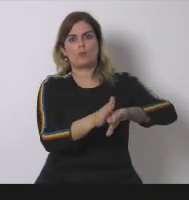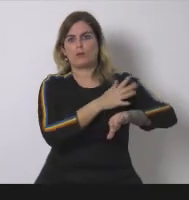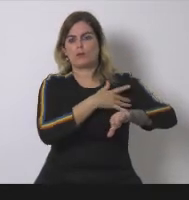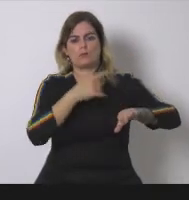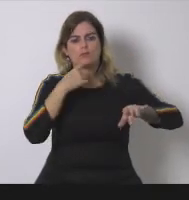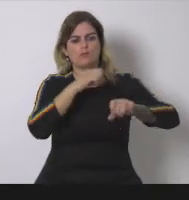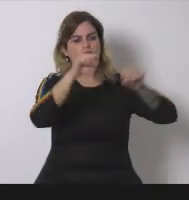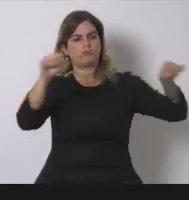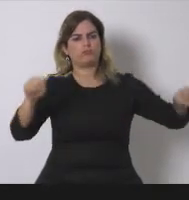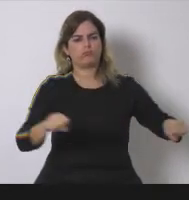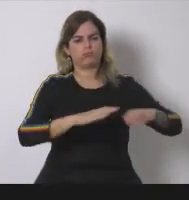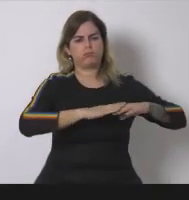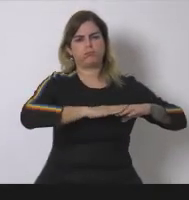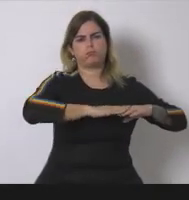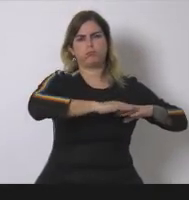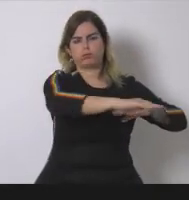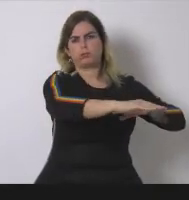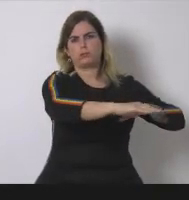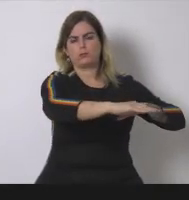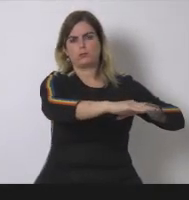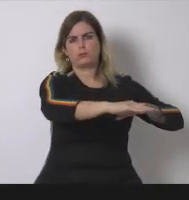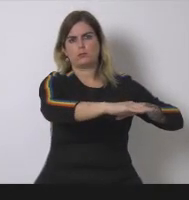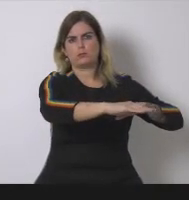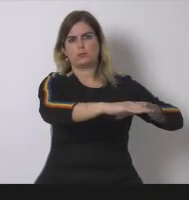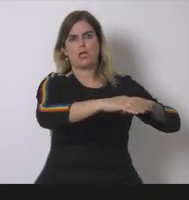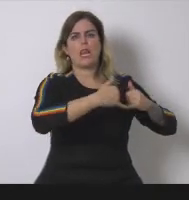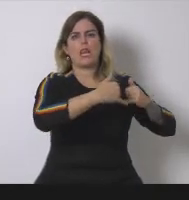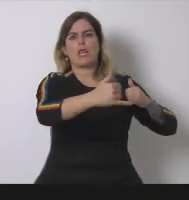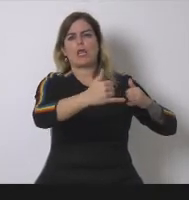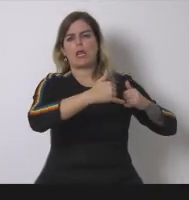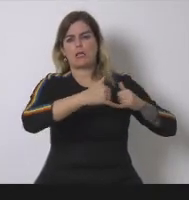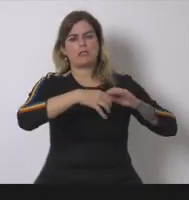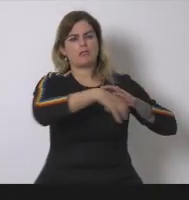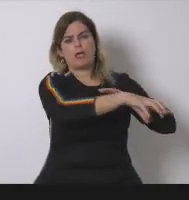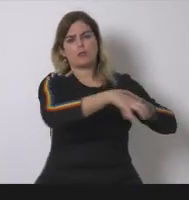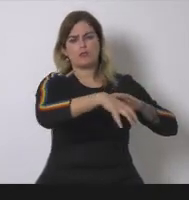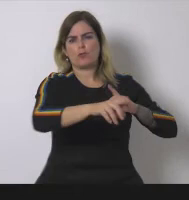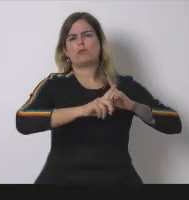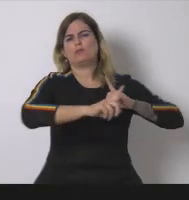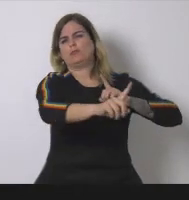líneas de distribución y transporte también se está planteando al modelo de las renovables